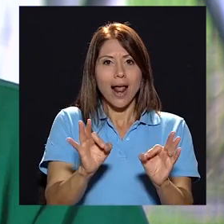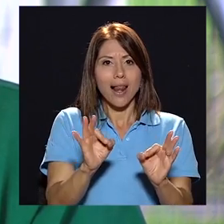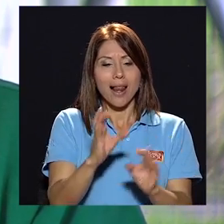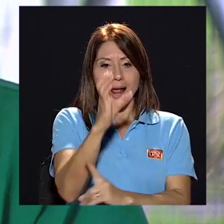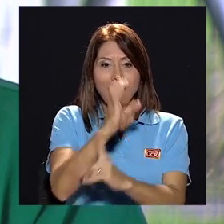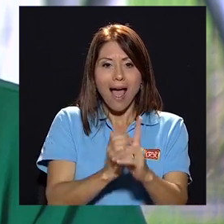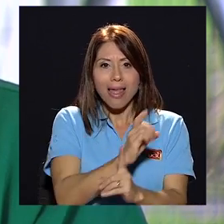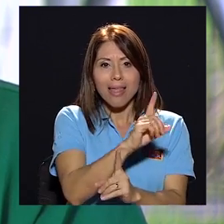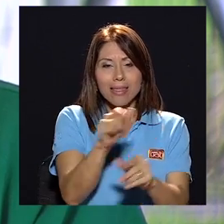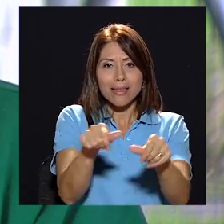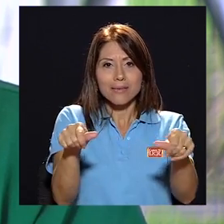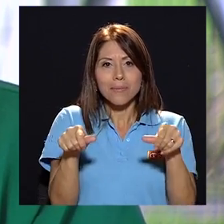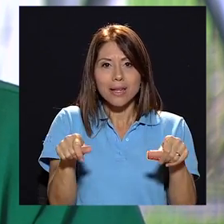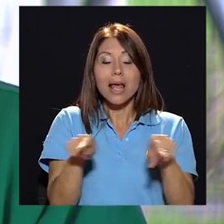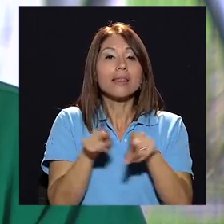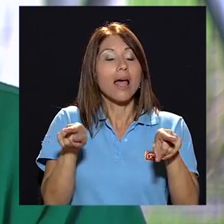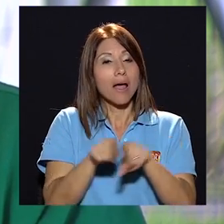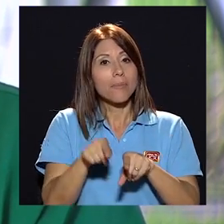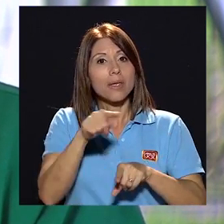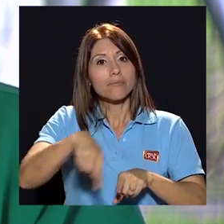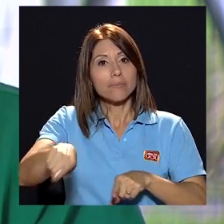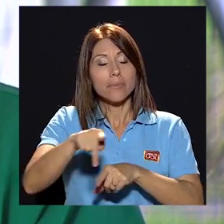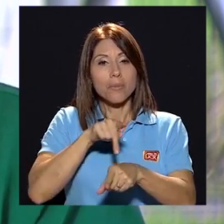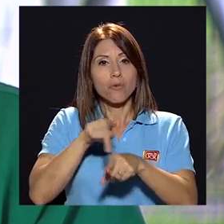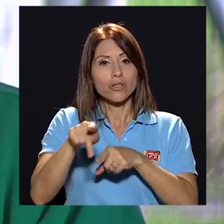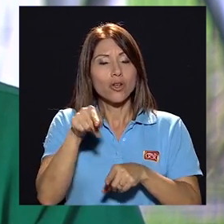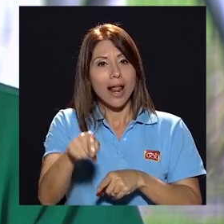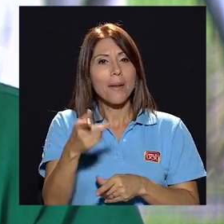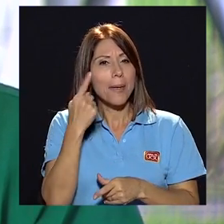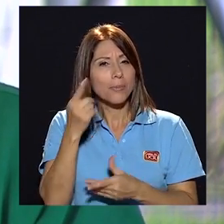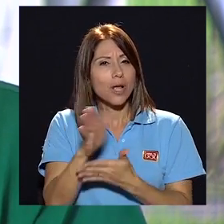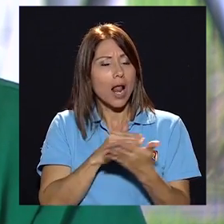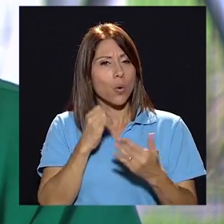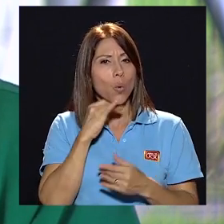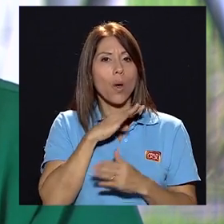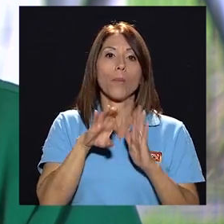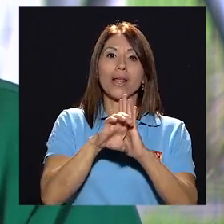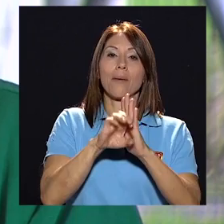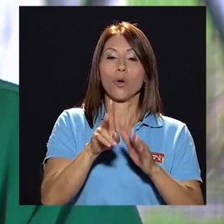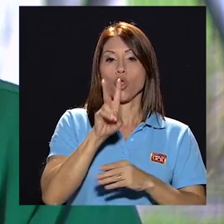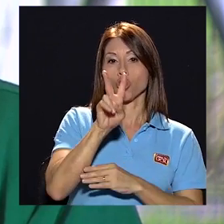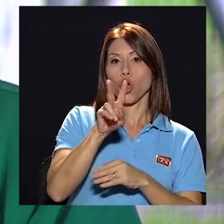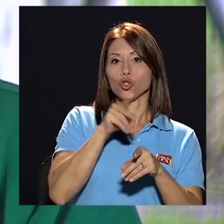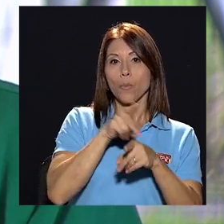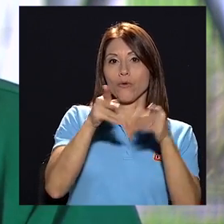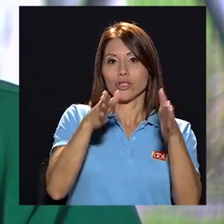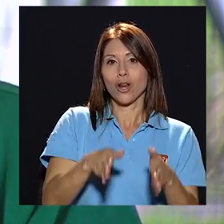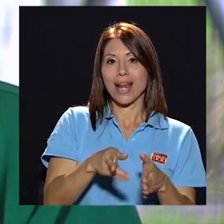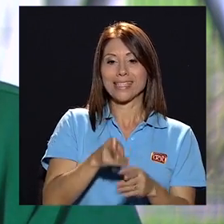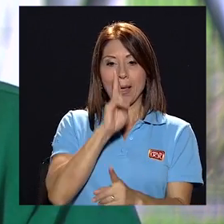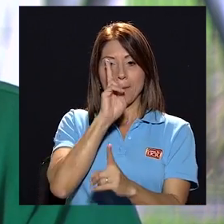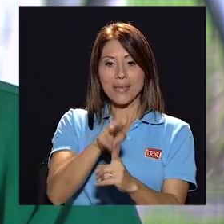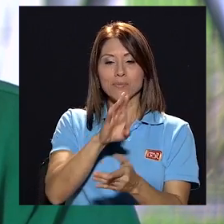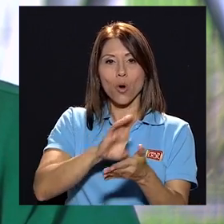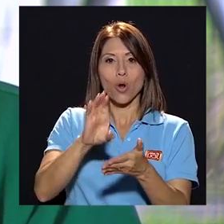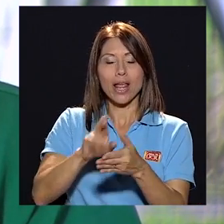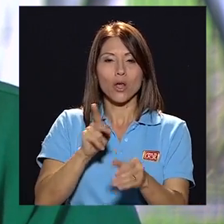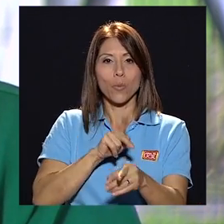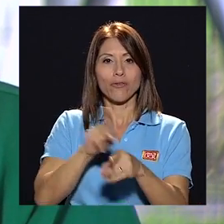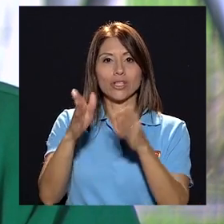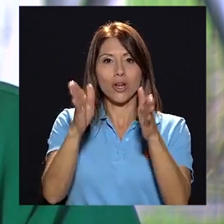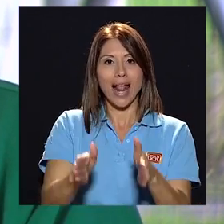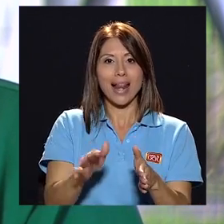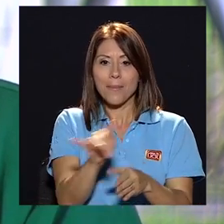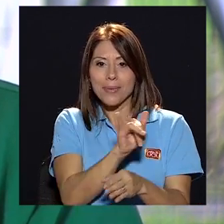disciplina. Incluso en el ambiente profesional se da una situación también que es algo muy irregular, que habiendo dos profesionales del mismo colegio profesional con las mismas